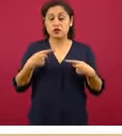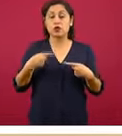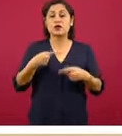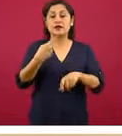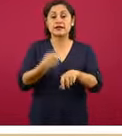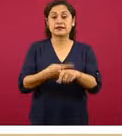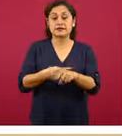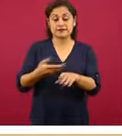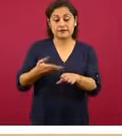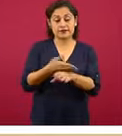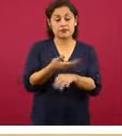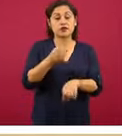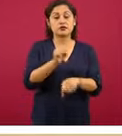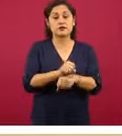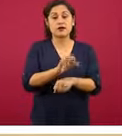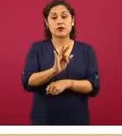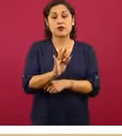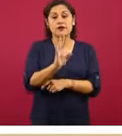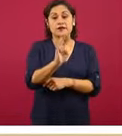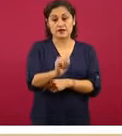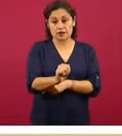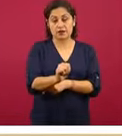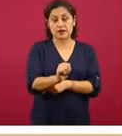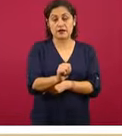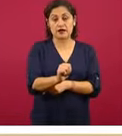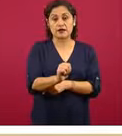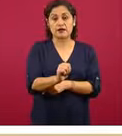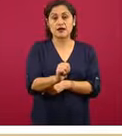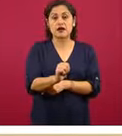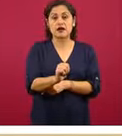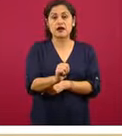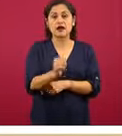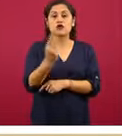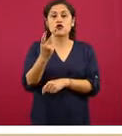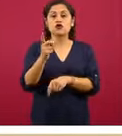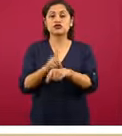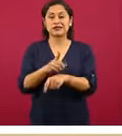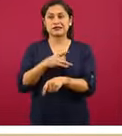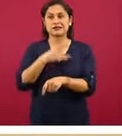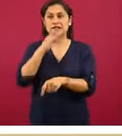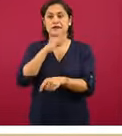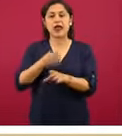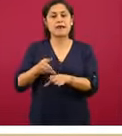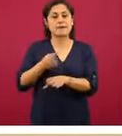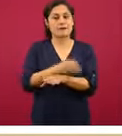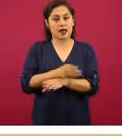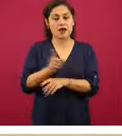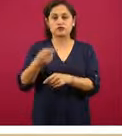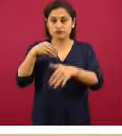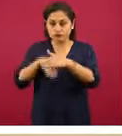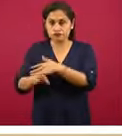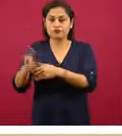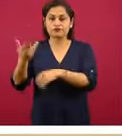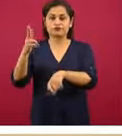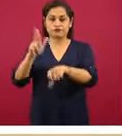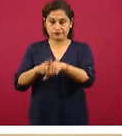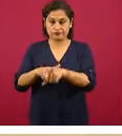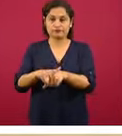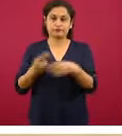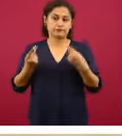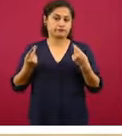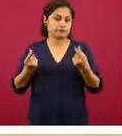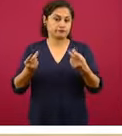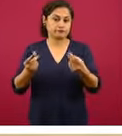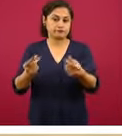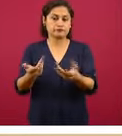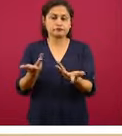51%, un poquito de incremento, acudieron en menos de dos días. 25%, digamos adecuado,